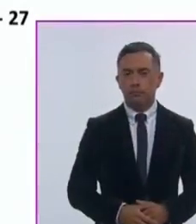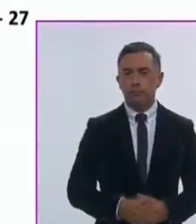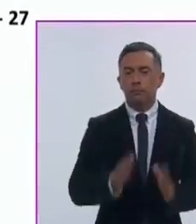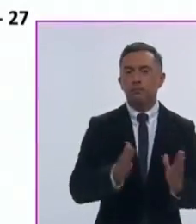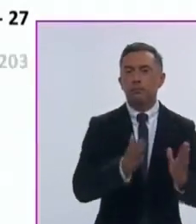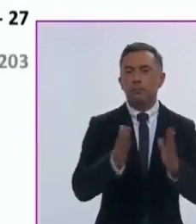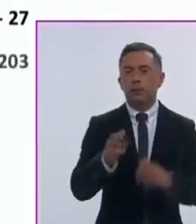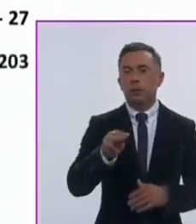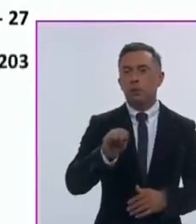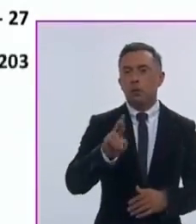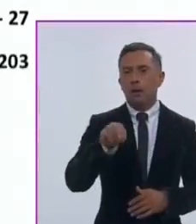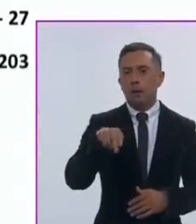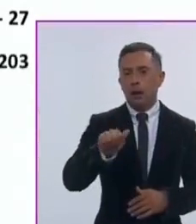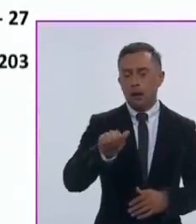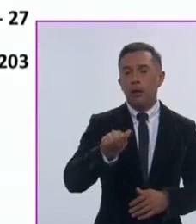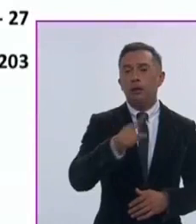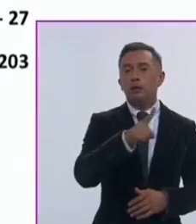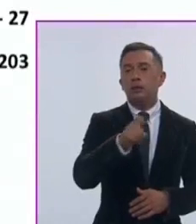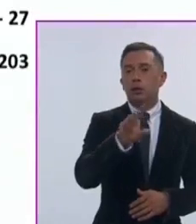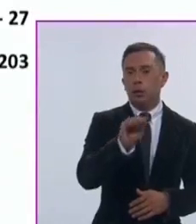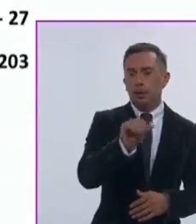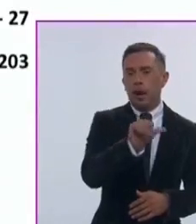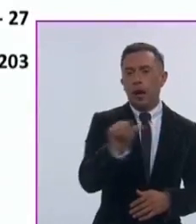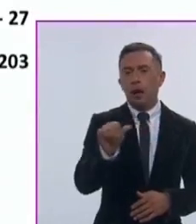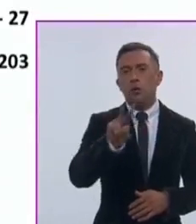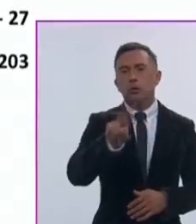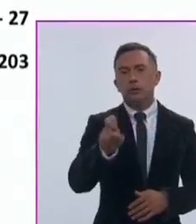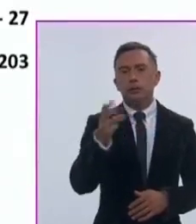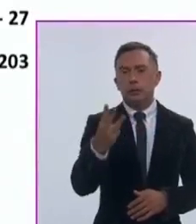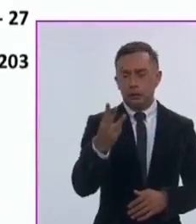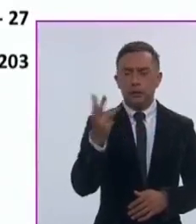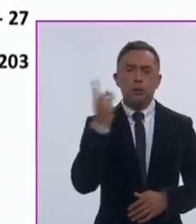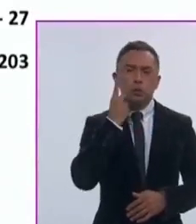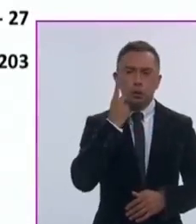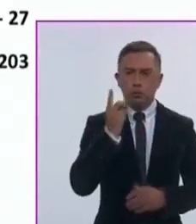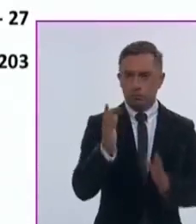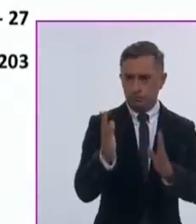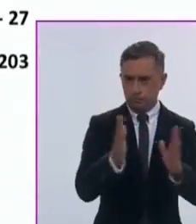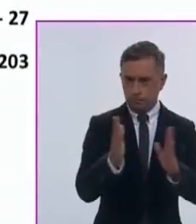Morena, entre 190 y 203 diputaciones.